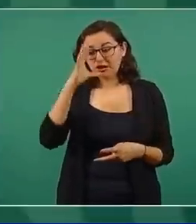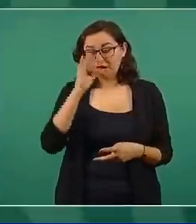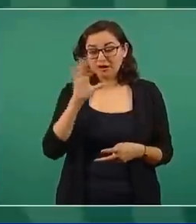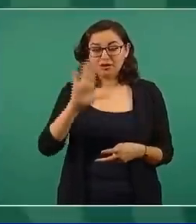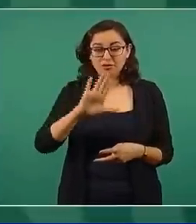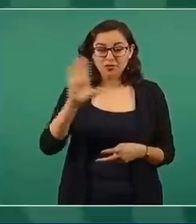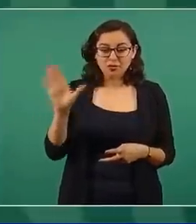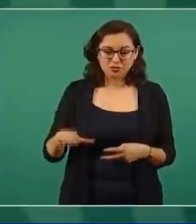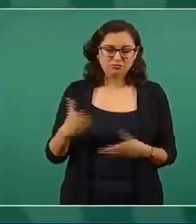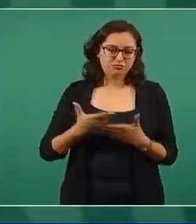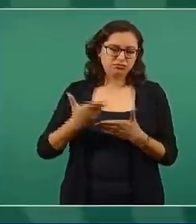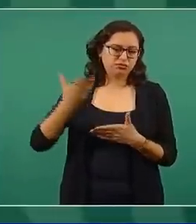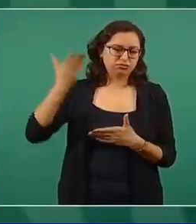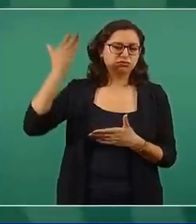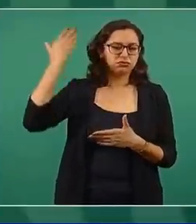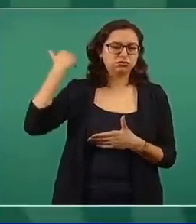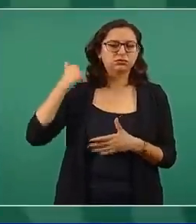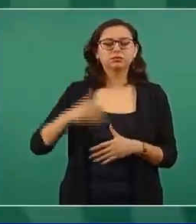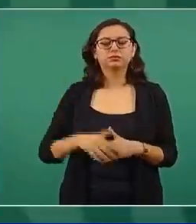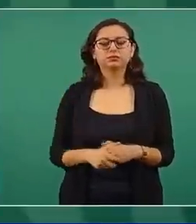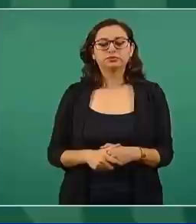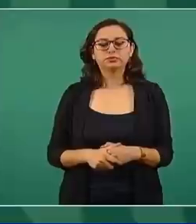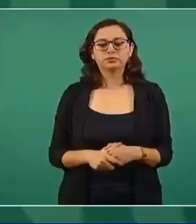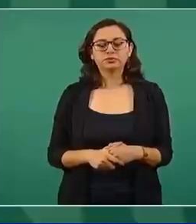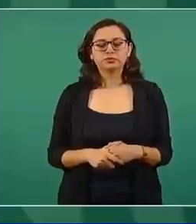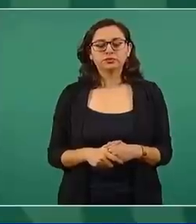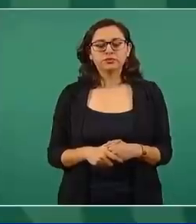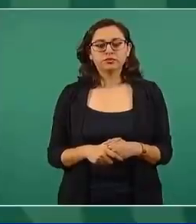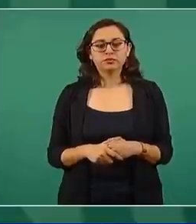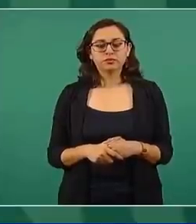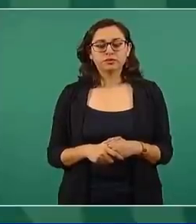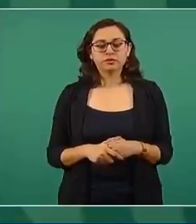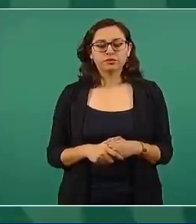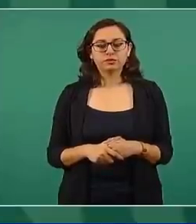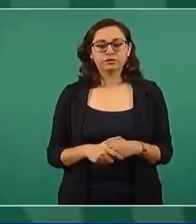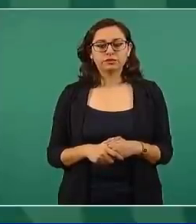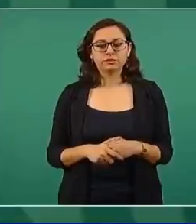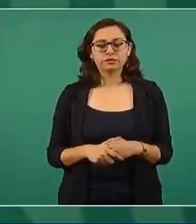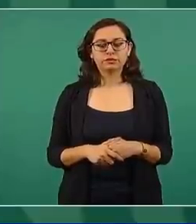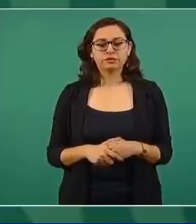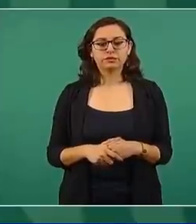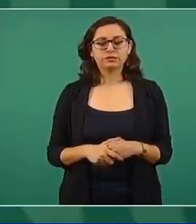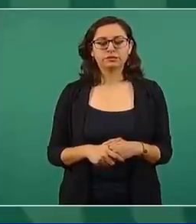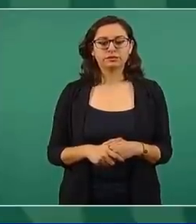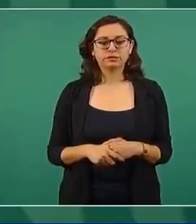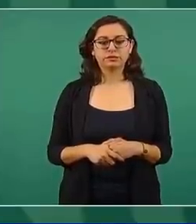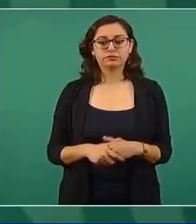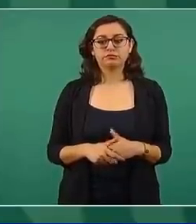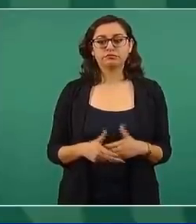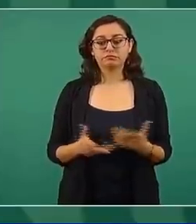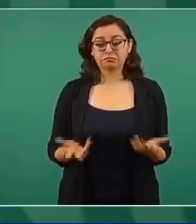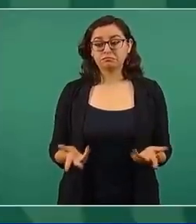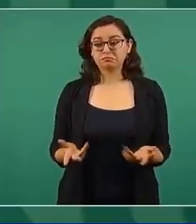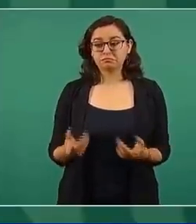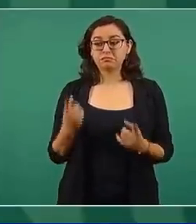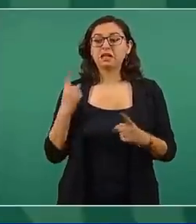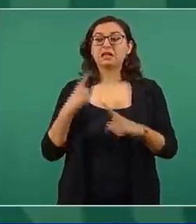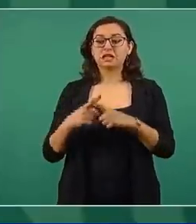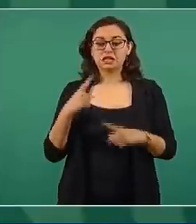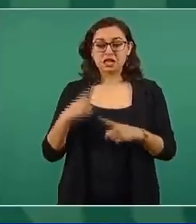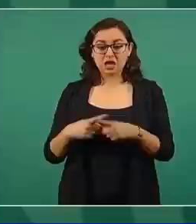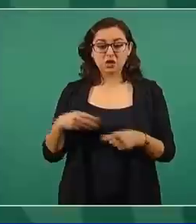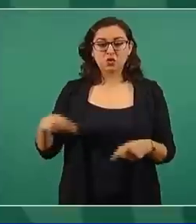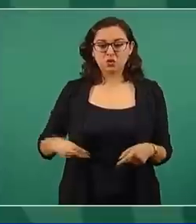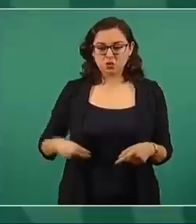entonces precandidata, y ya están los responsables detenidos y